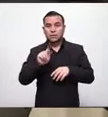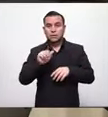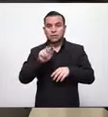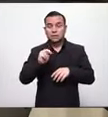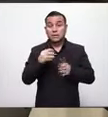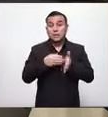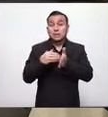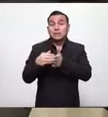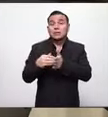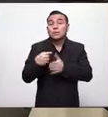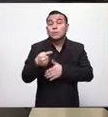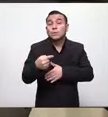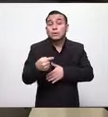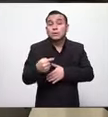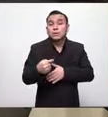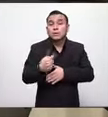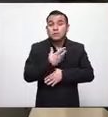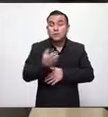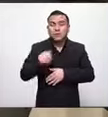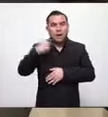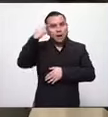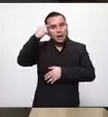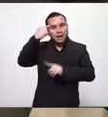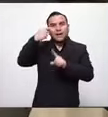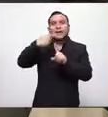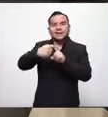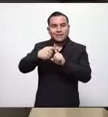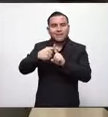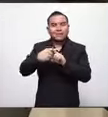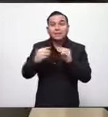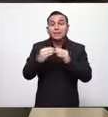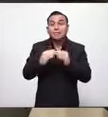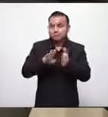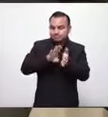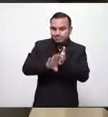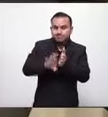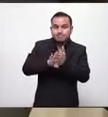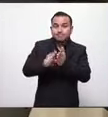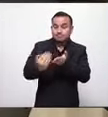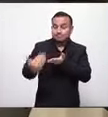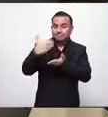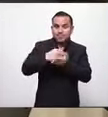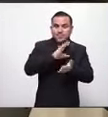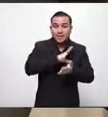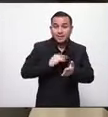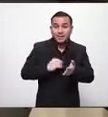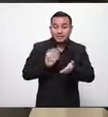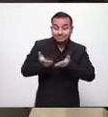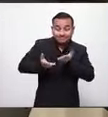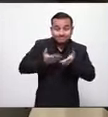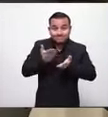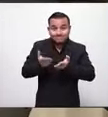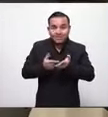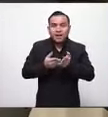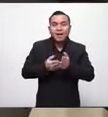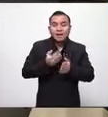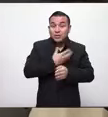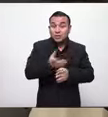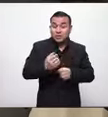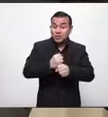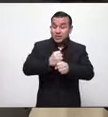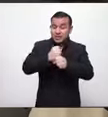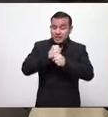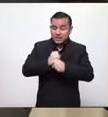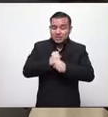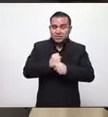iniciamos con bastante optimismo con inversionistas que nos buscaban logramos recuperar la confianza del sector